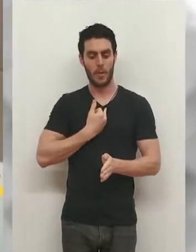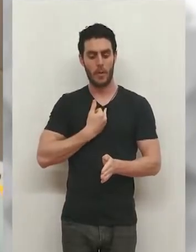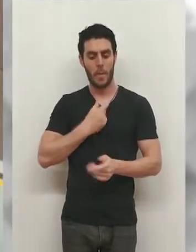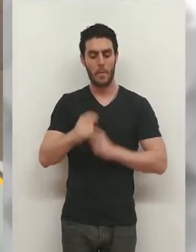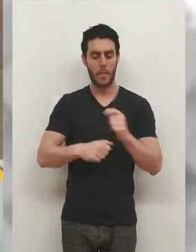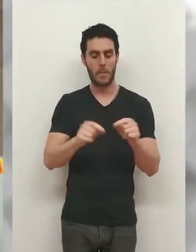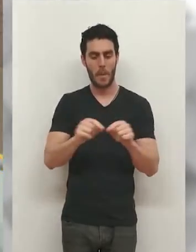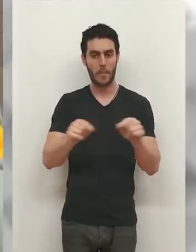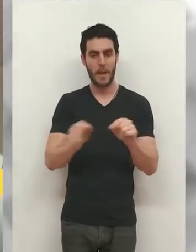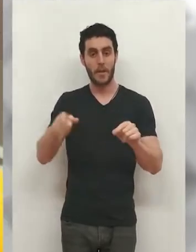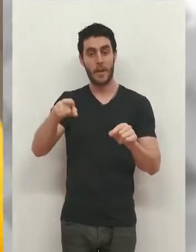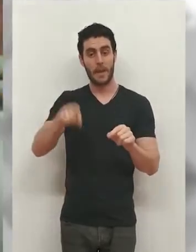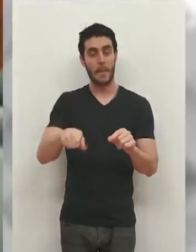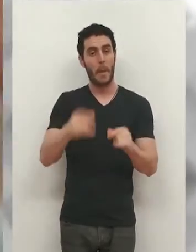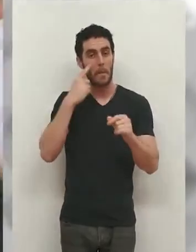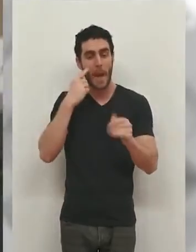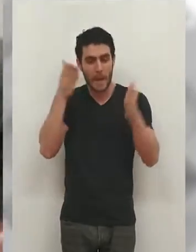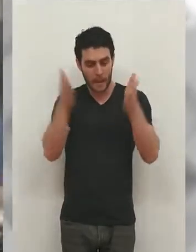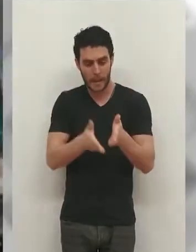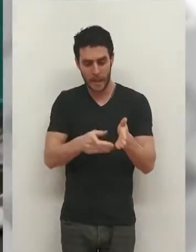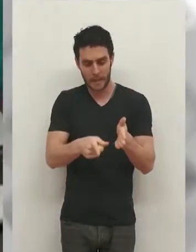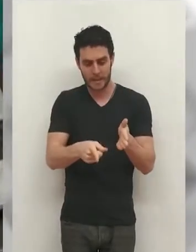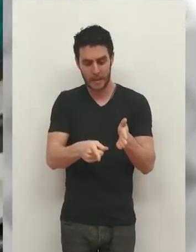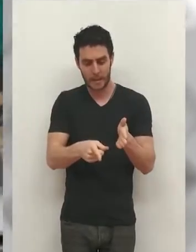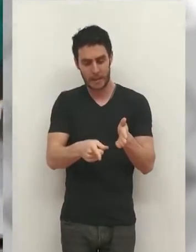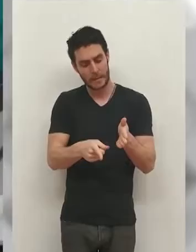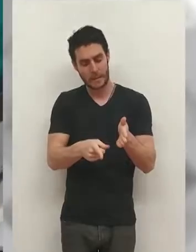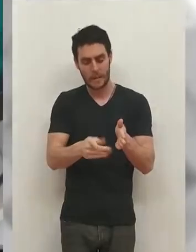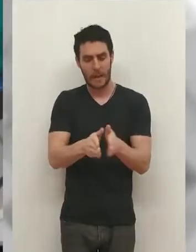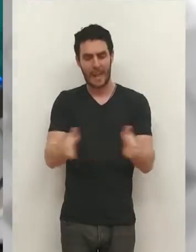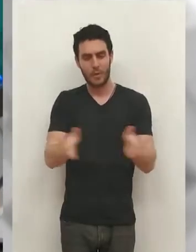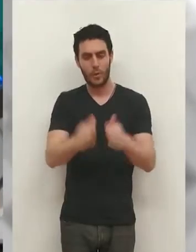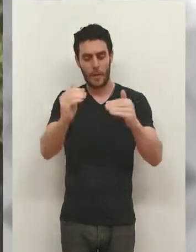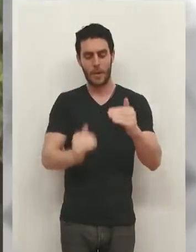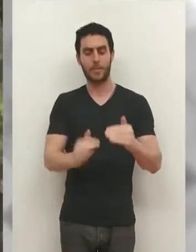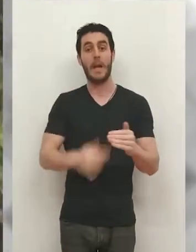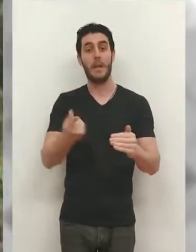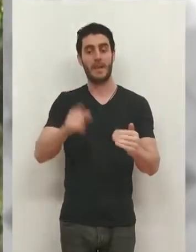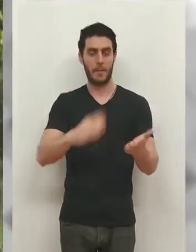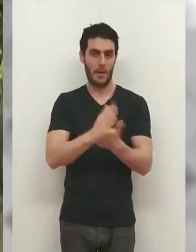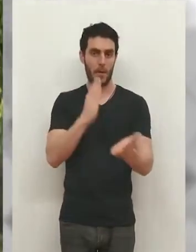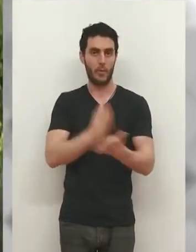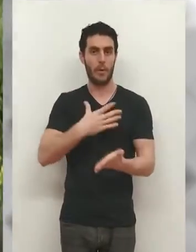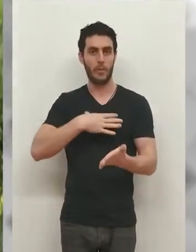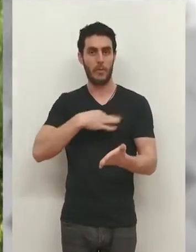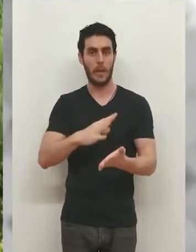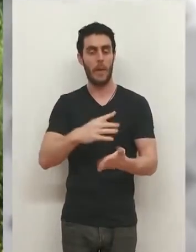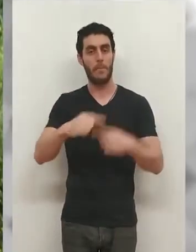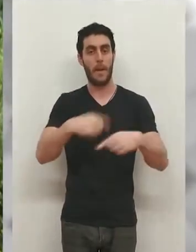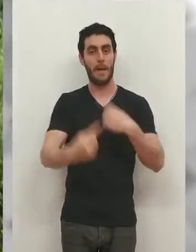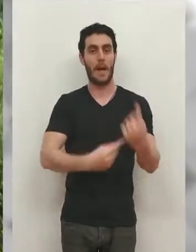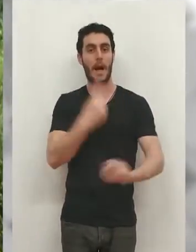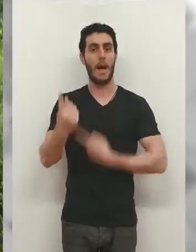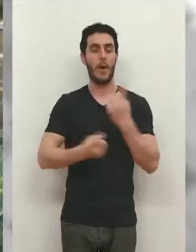bombero ahí midiendo. Después esta es otra grieta que tiene menos anchura. Además se estudian la posibilidad de que